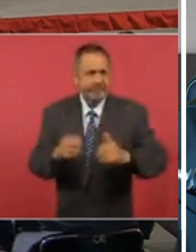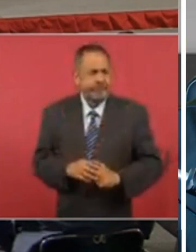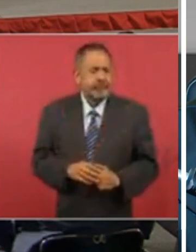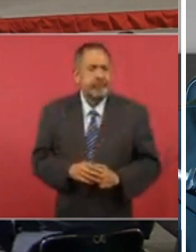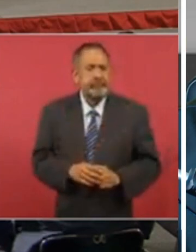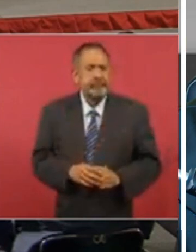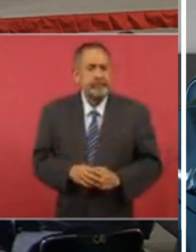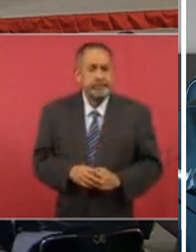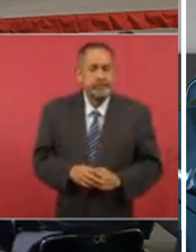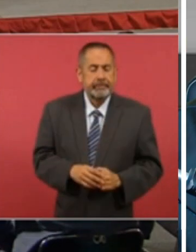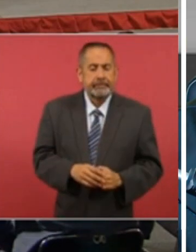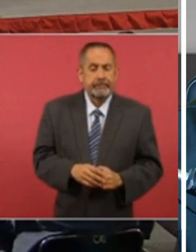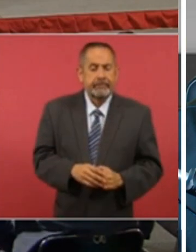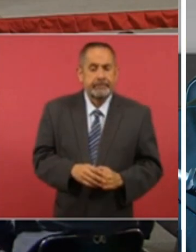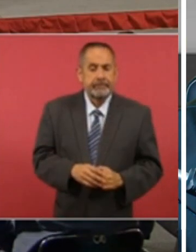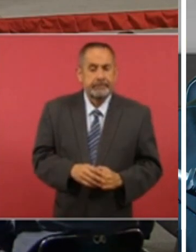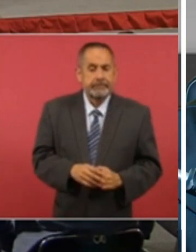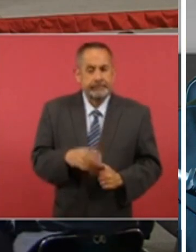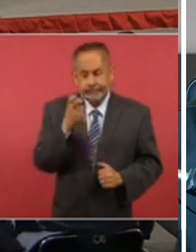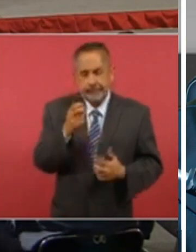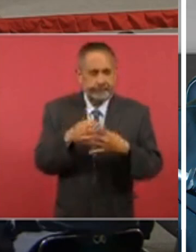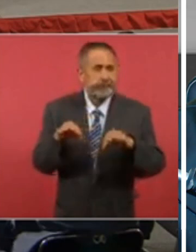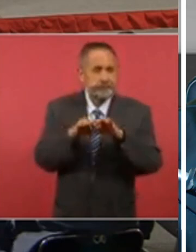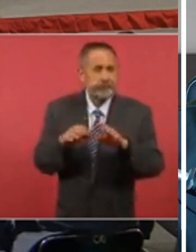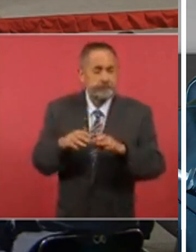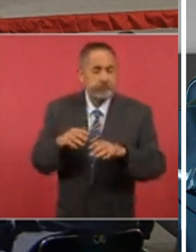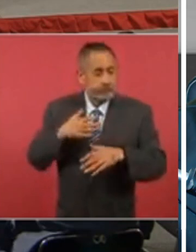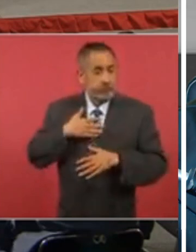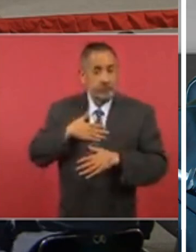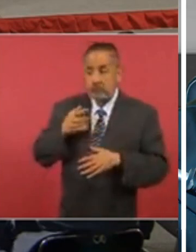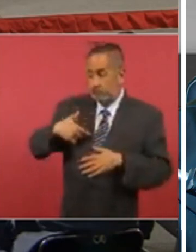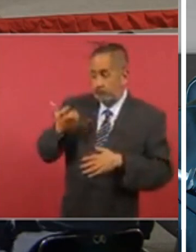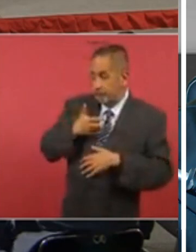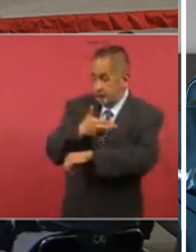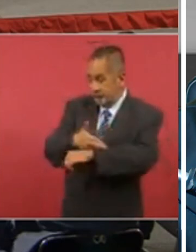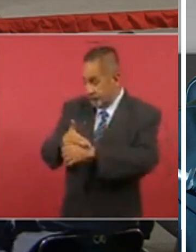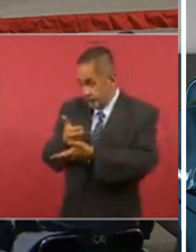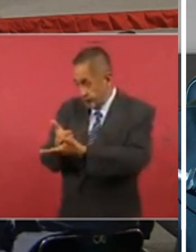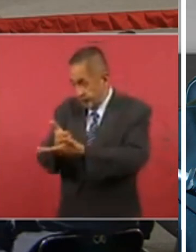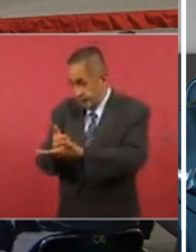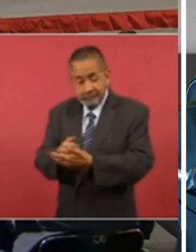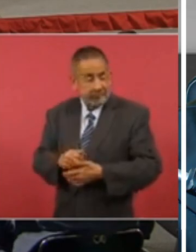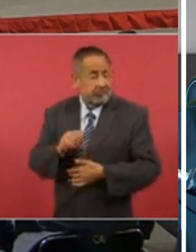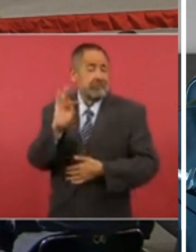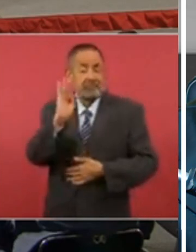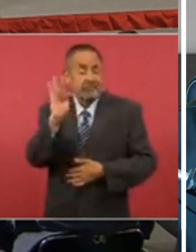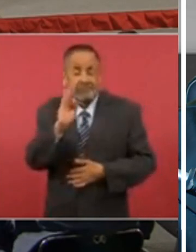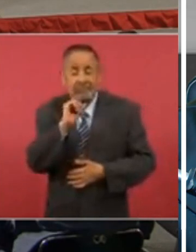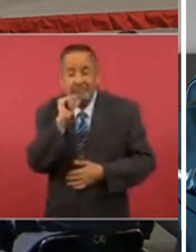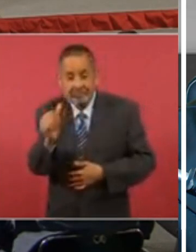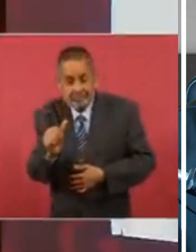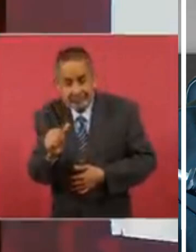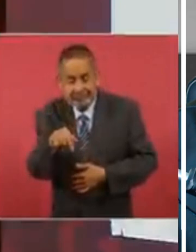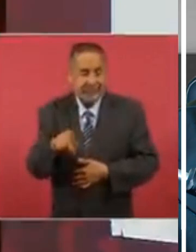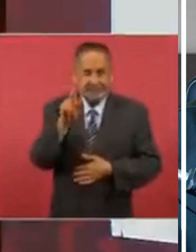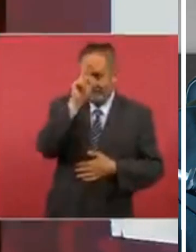no actuáramos como lo estábamos haciendo México sería un infierno